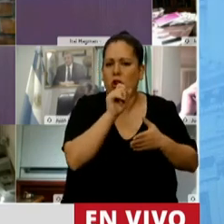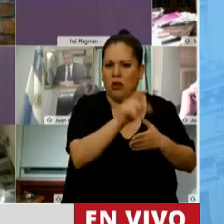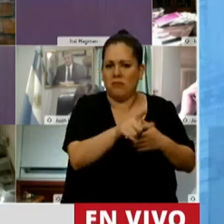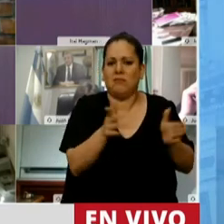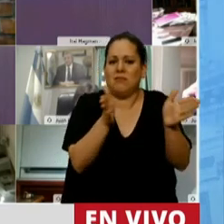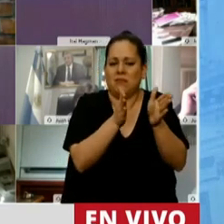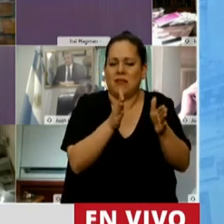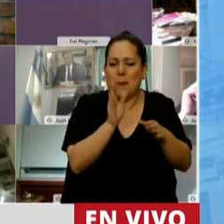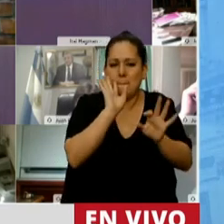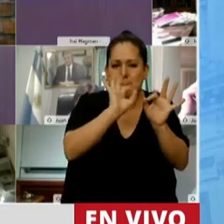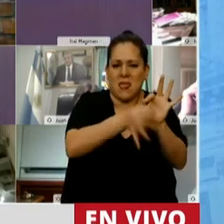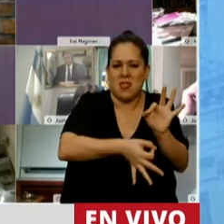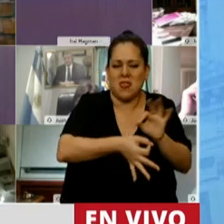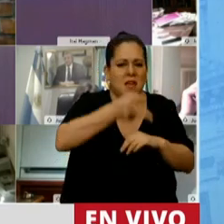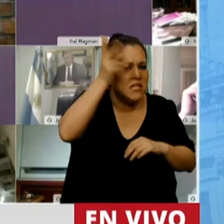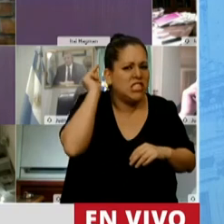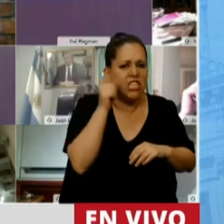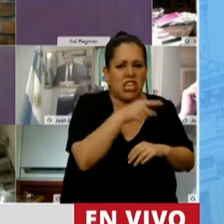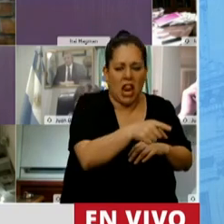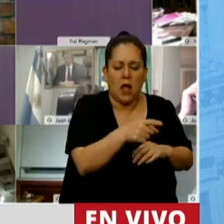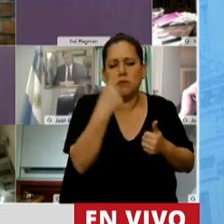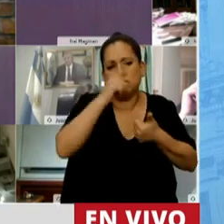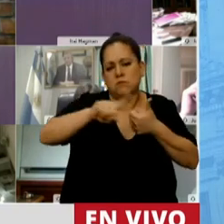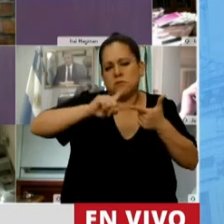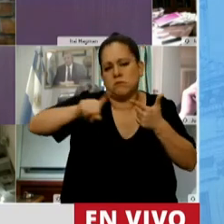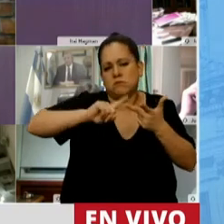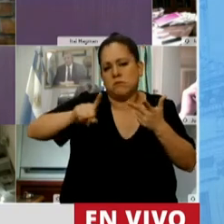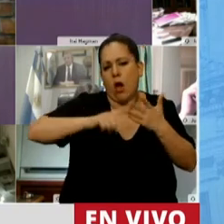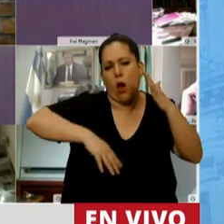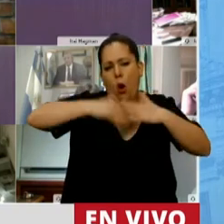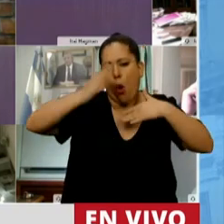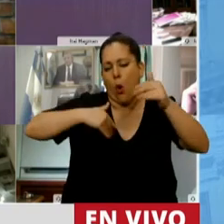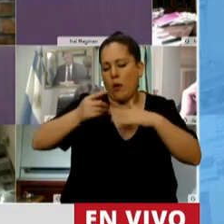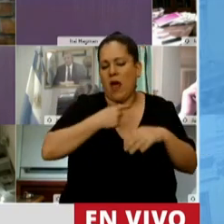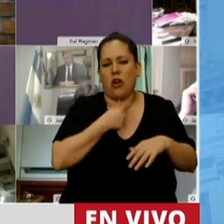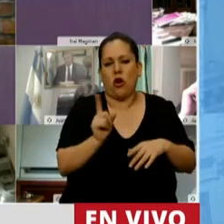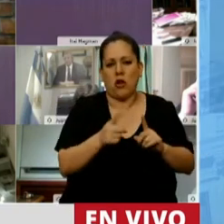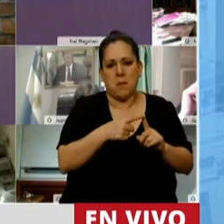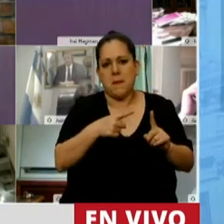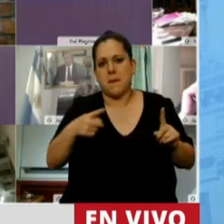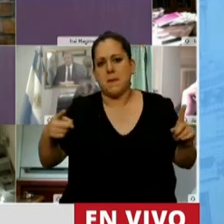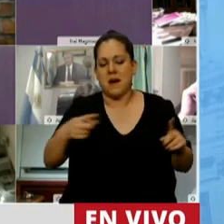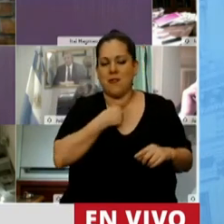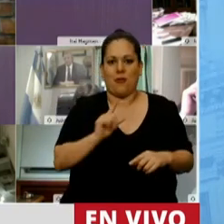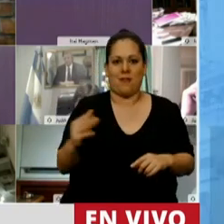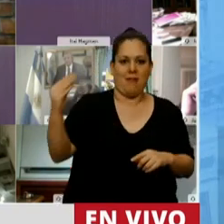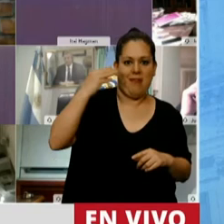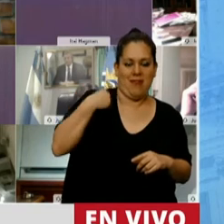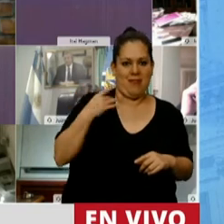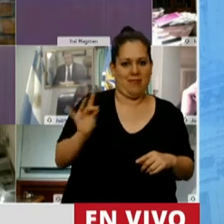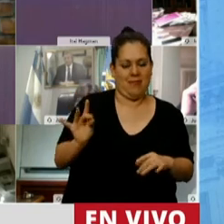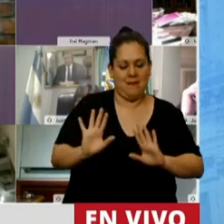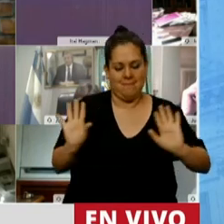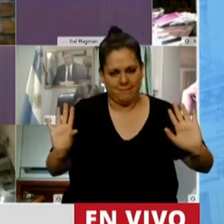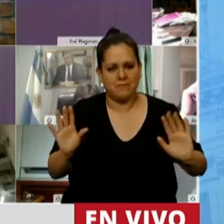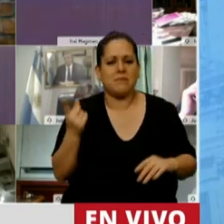Chile. Y, bueno, hay muchísimas otras que no voy a extenderme porque si no me van a retar. Pero,